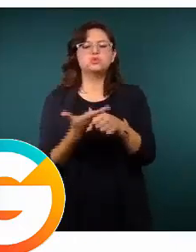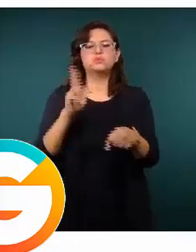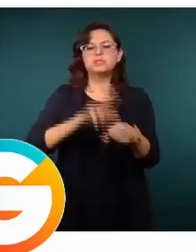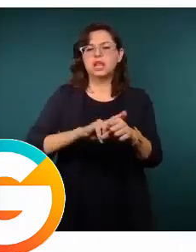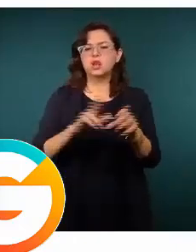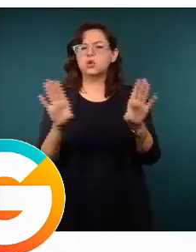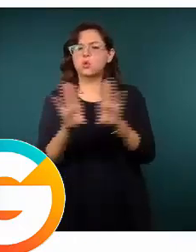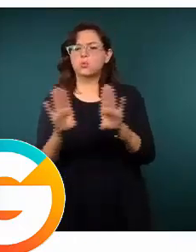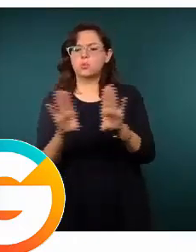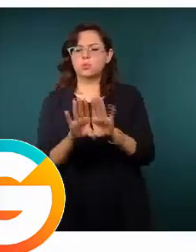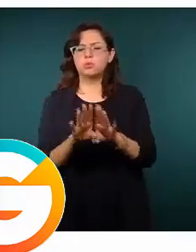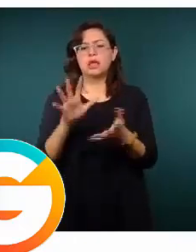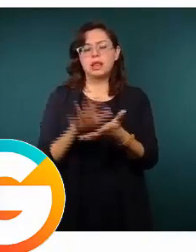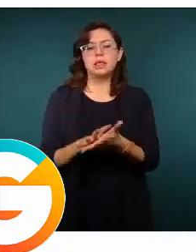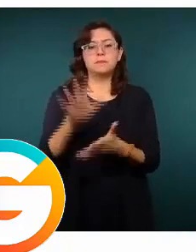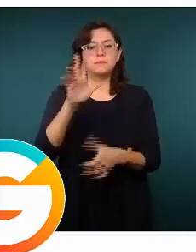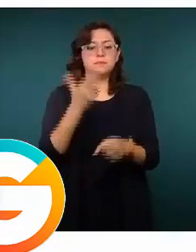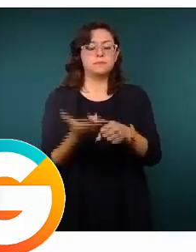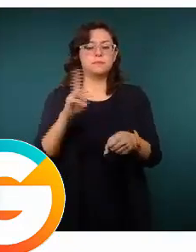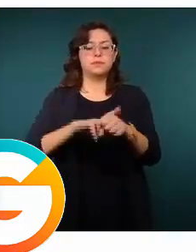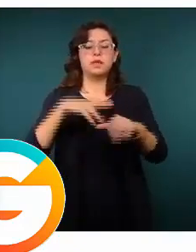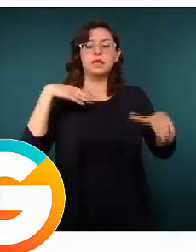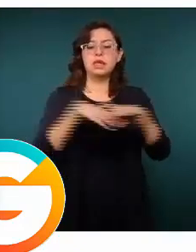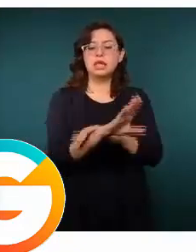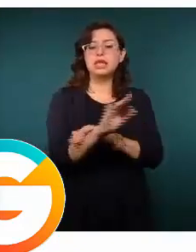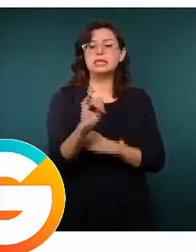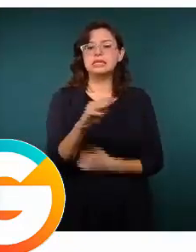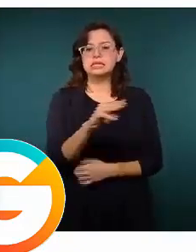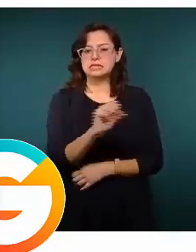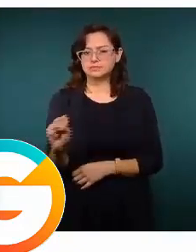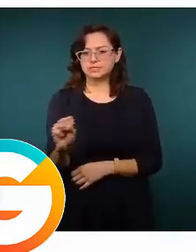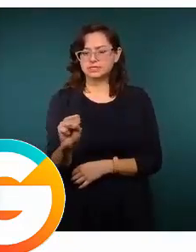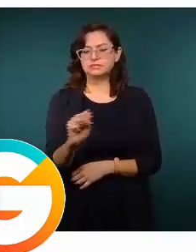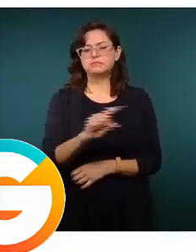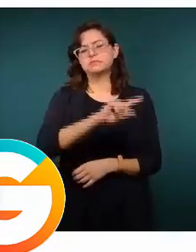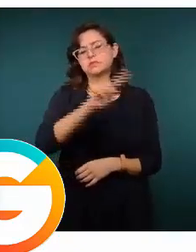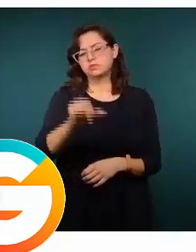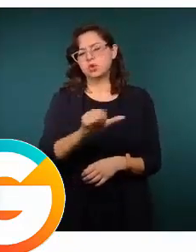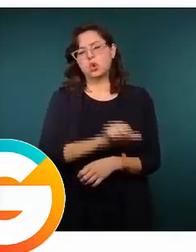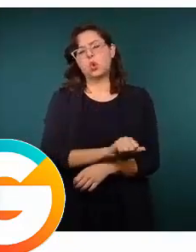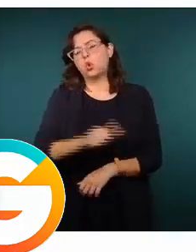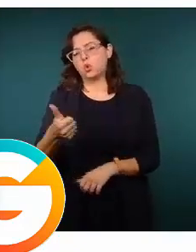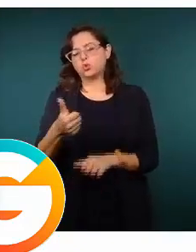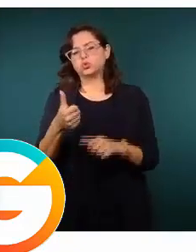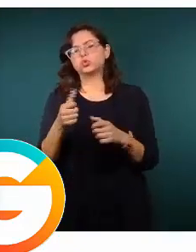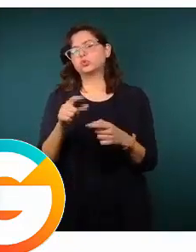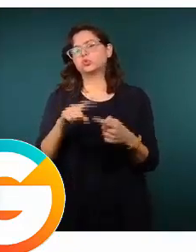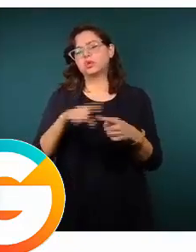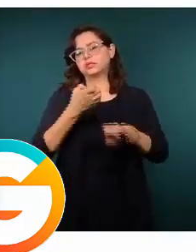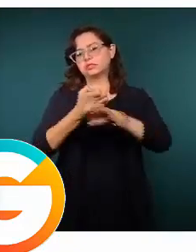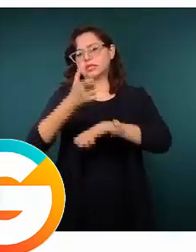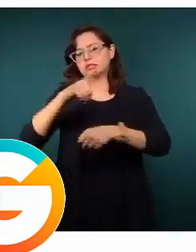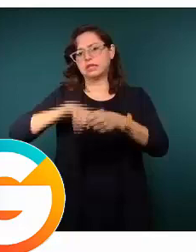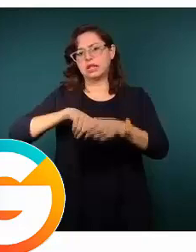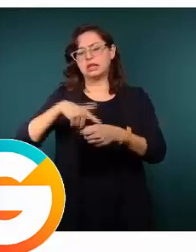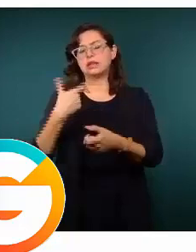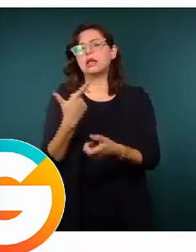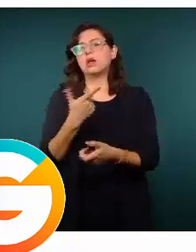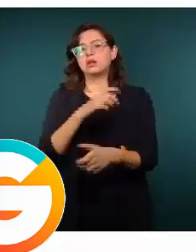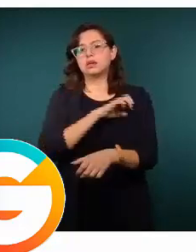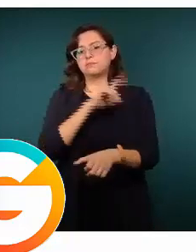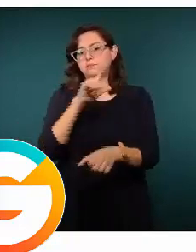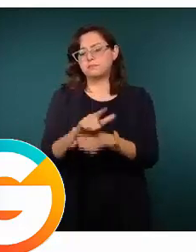mayoría de los hospitalizados los tenemos en el Seguro Social y posteriormente ya en los sistemas tanto estatal como los de alta especialidad,